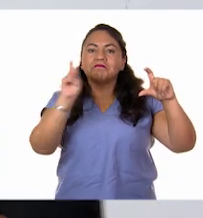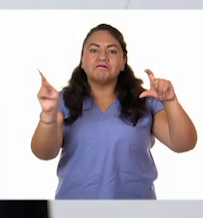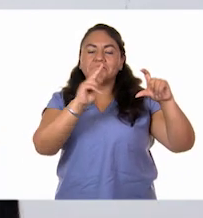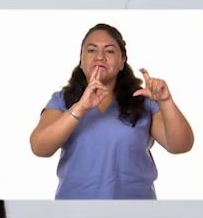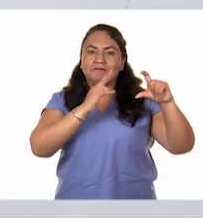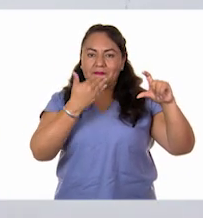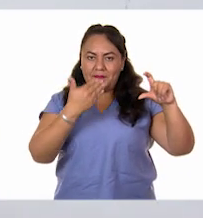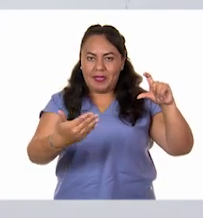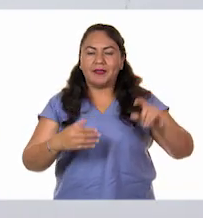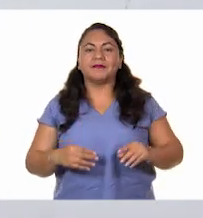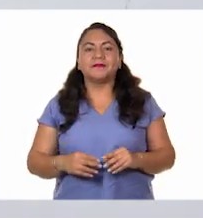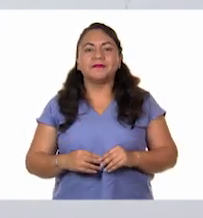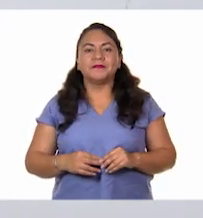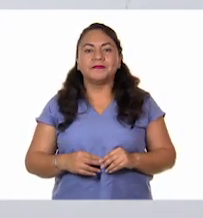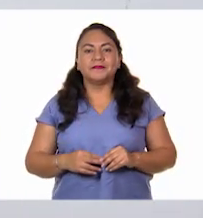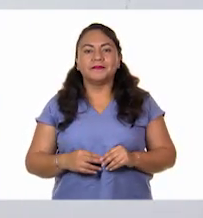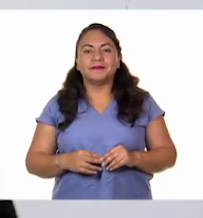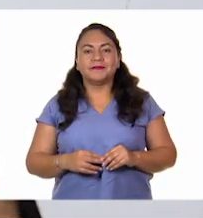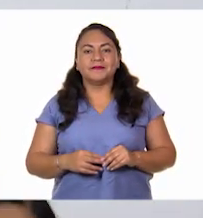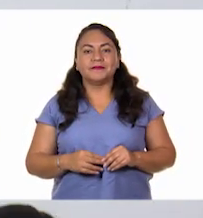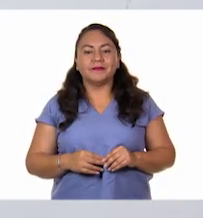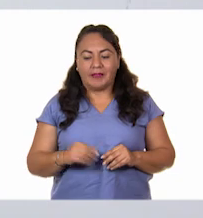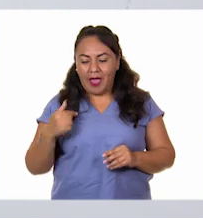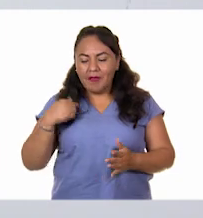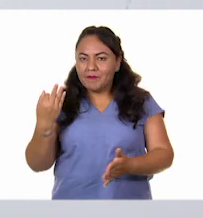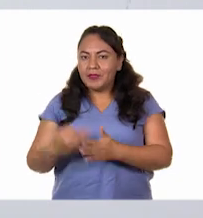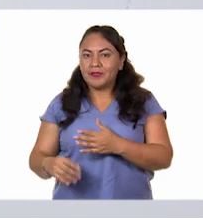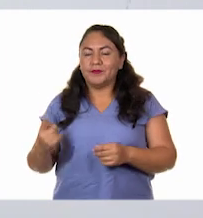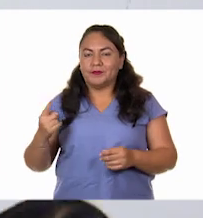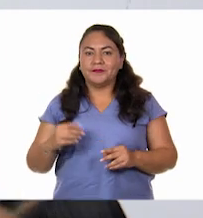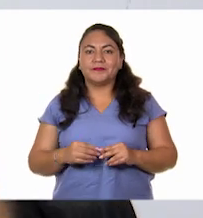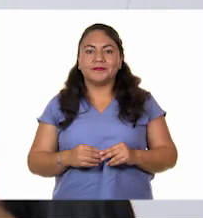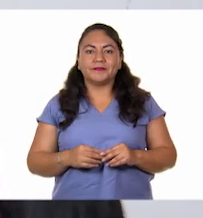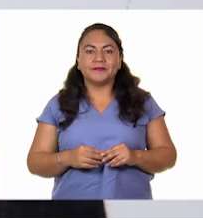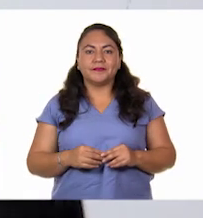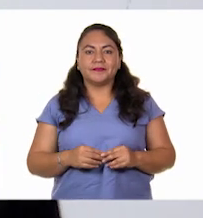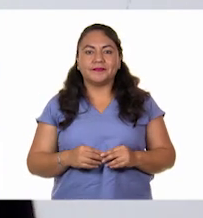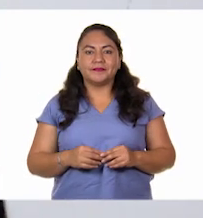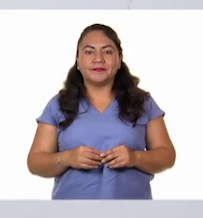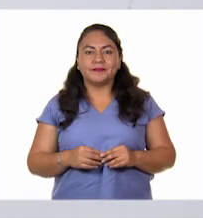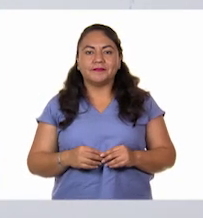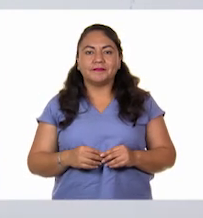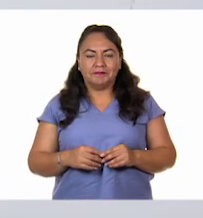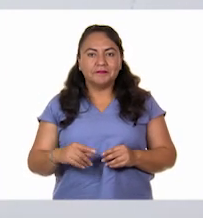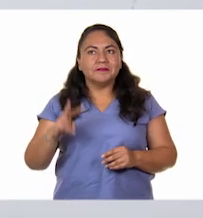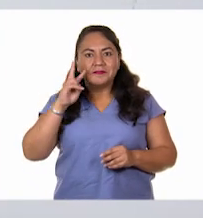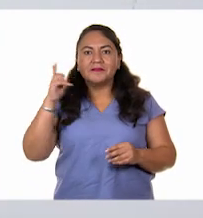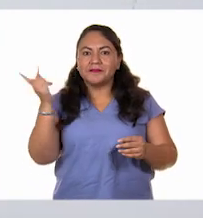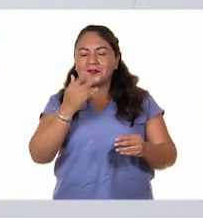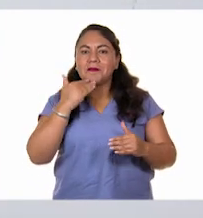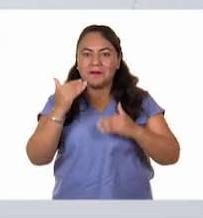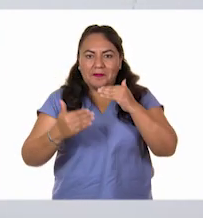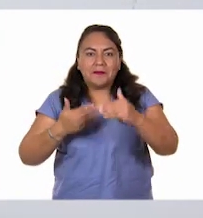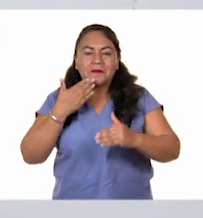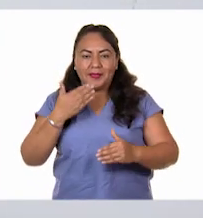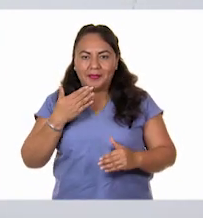bien. Muy bien. Me falta uno. Perfecto. Ahí vamos, ¿eh? Ahí vamos.